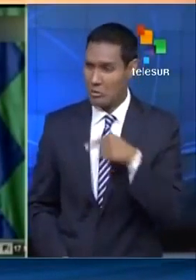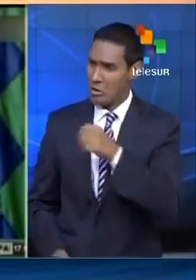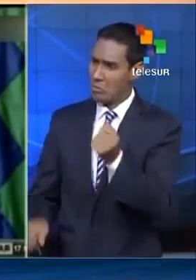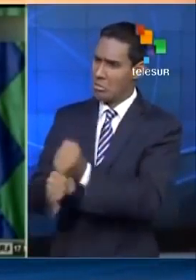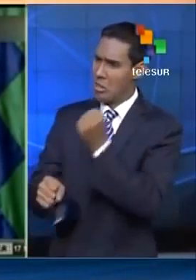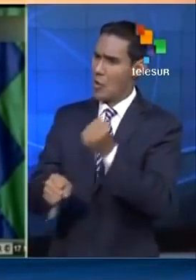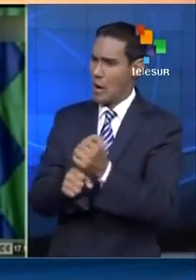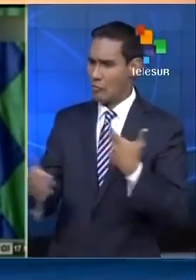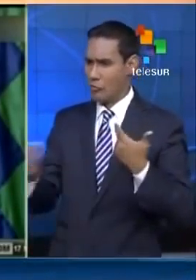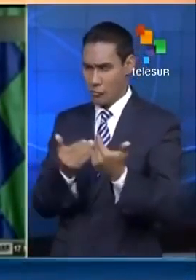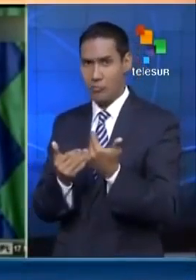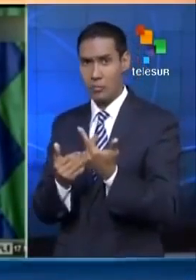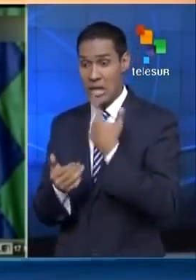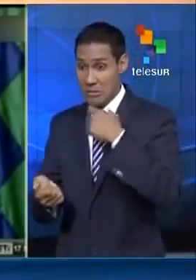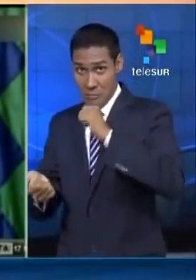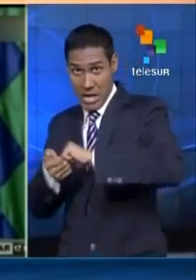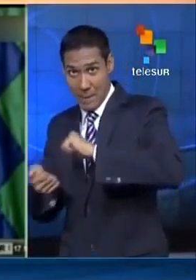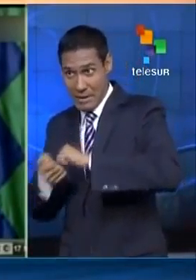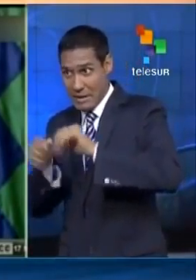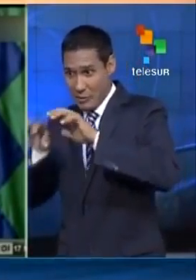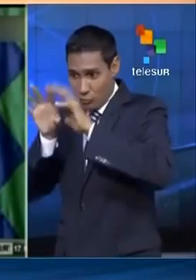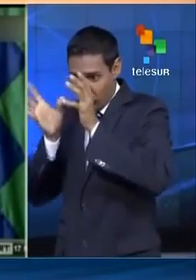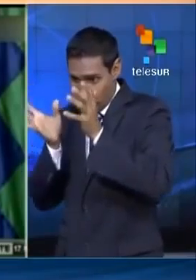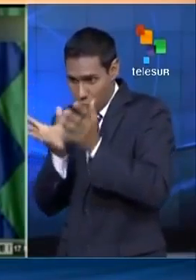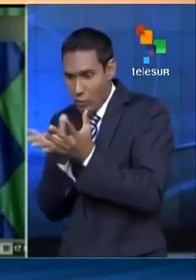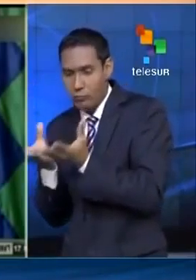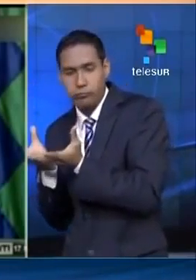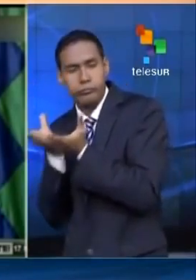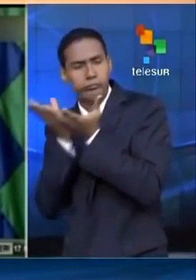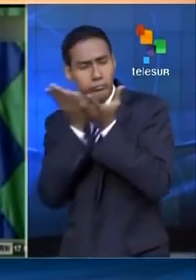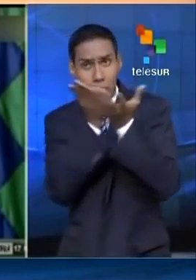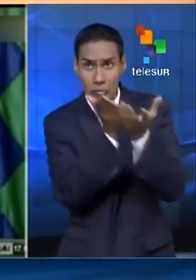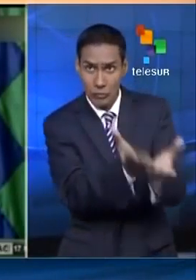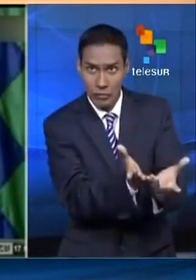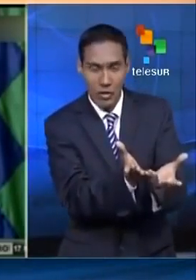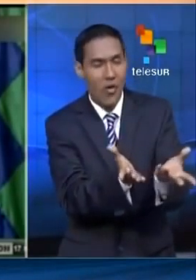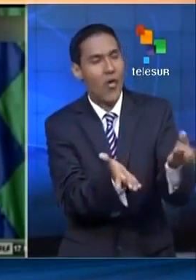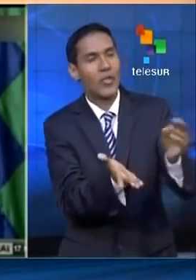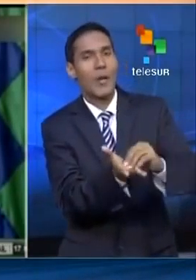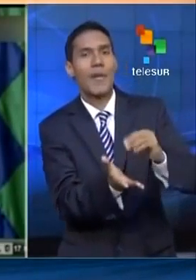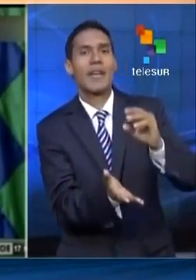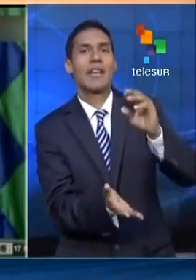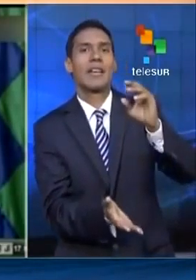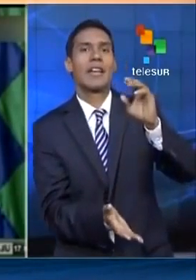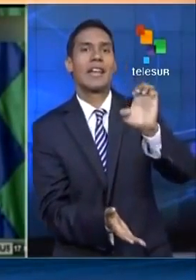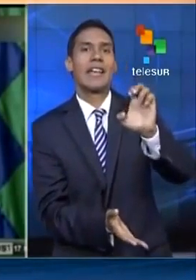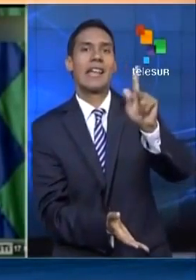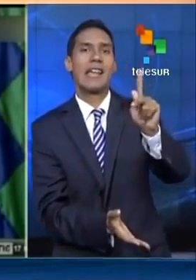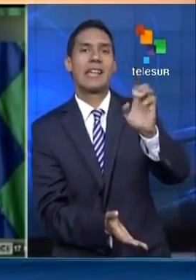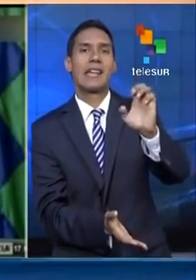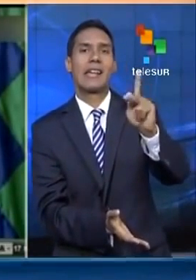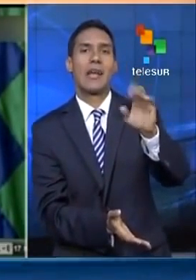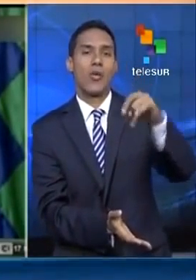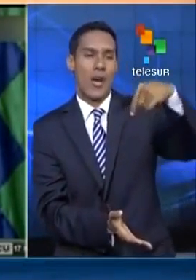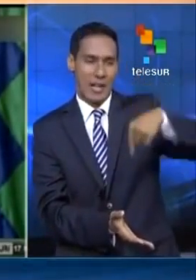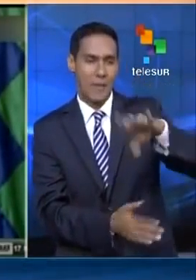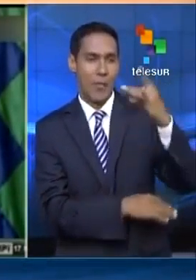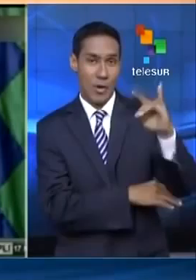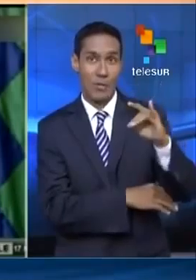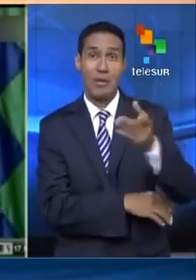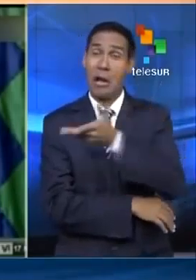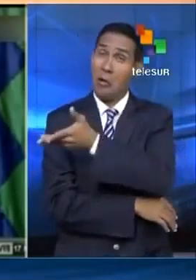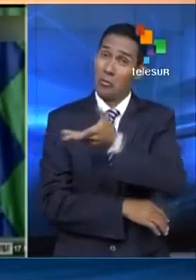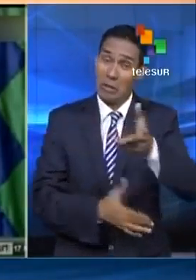conjuntamente para que nos devuelva. Y llegó el retorno de Equeco a Bolivia. Quiero